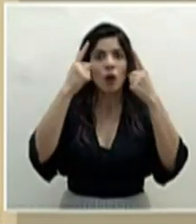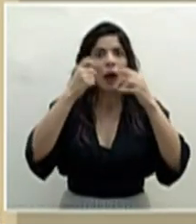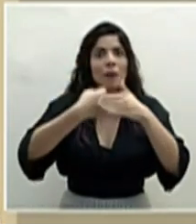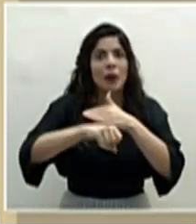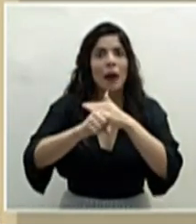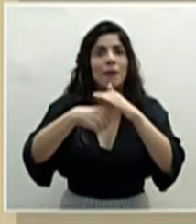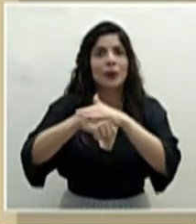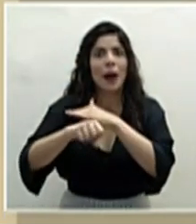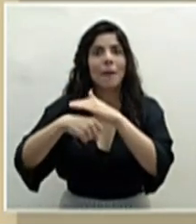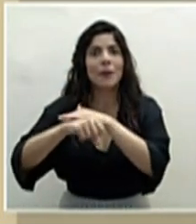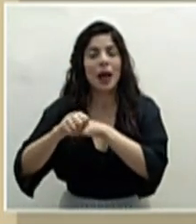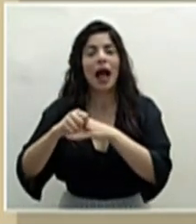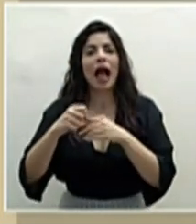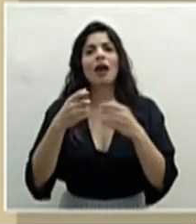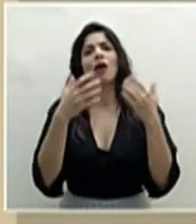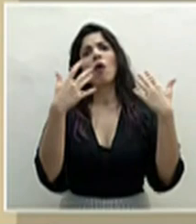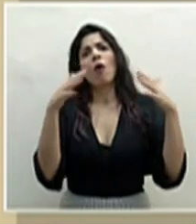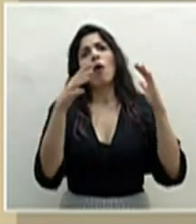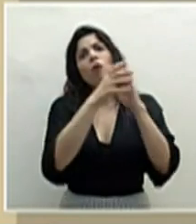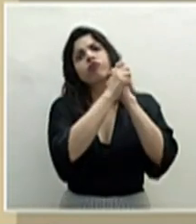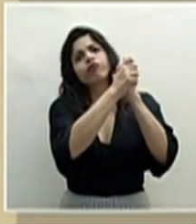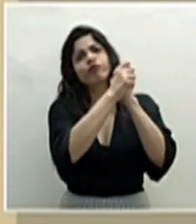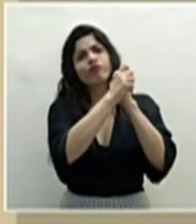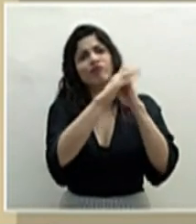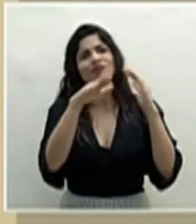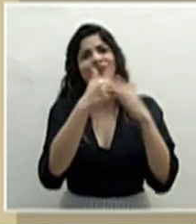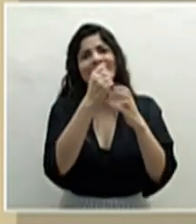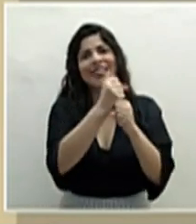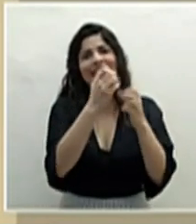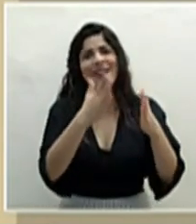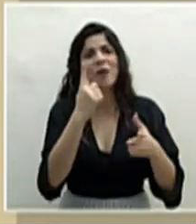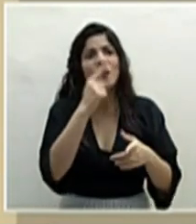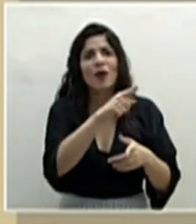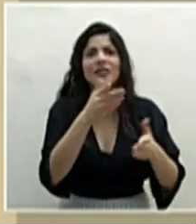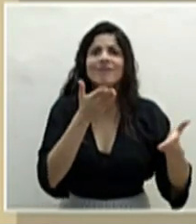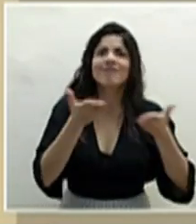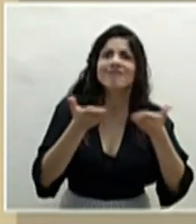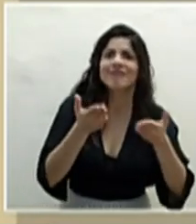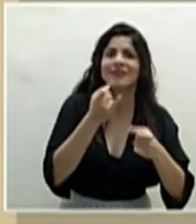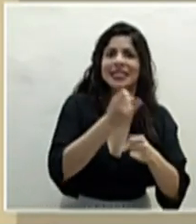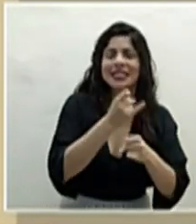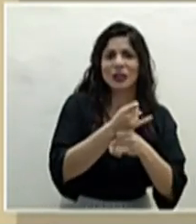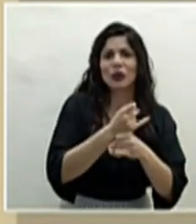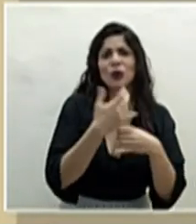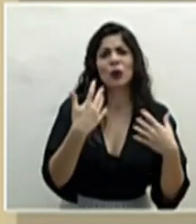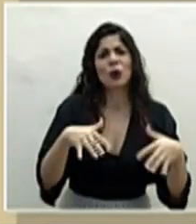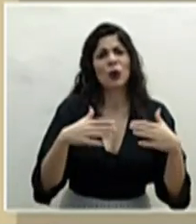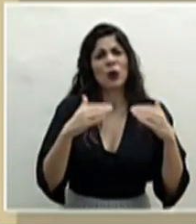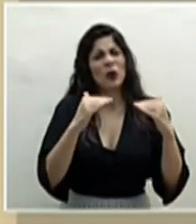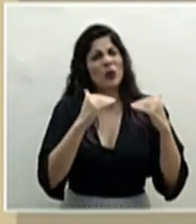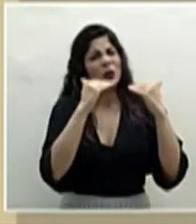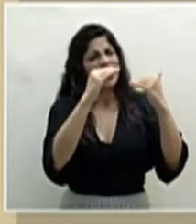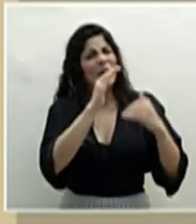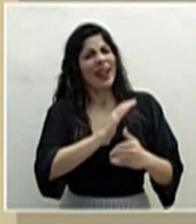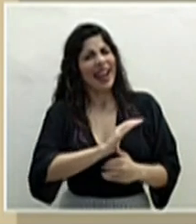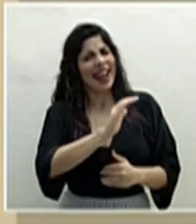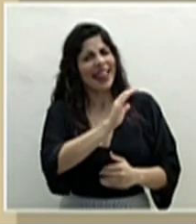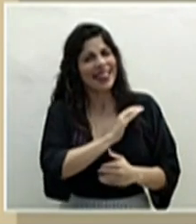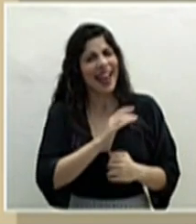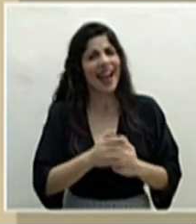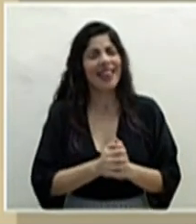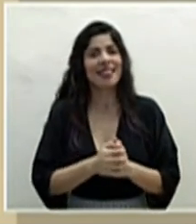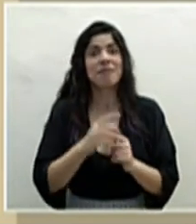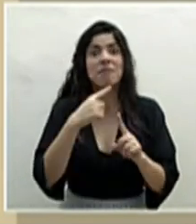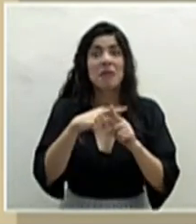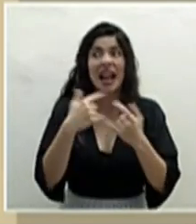felicitamos a todo el personal por este servicio que ofrece la institución de tan alta calidad y en